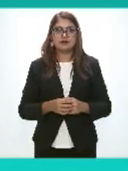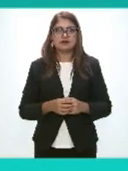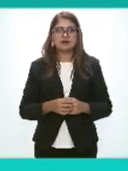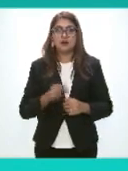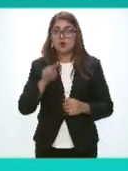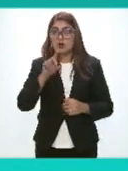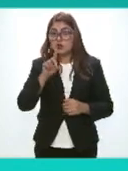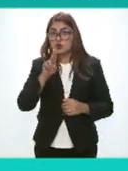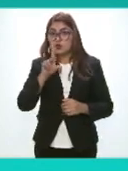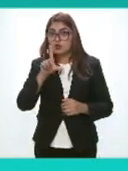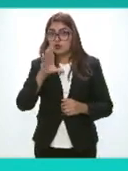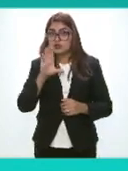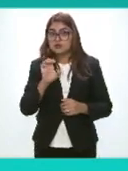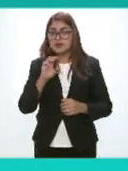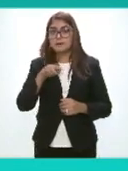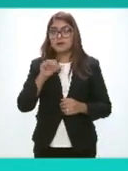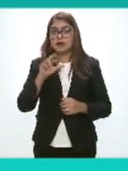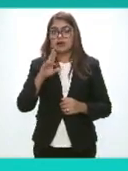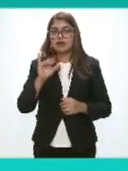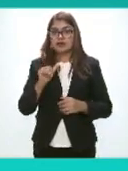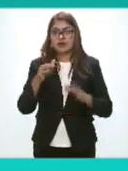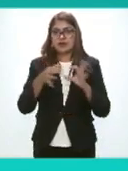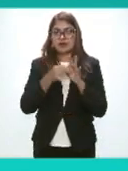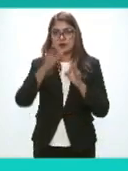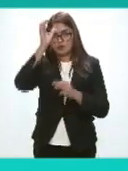Dulce María De Coahuila